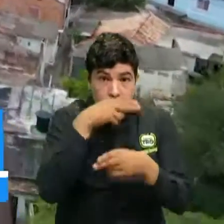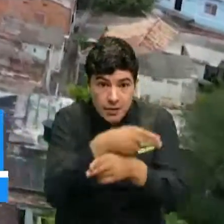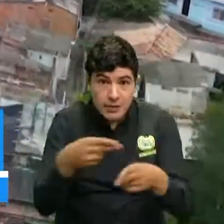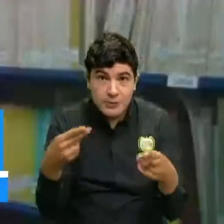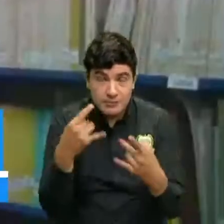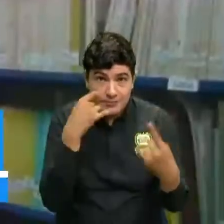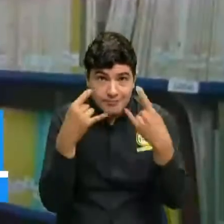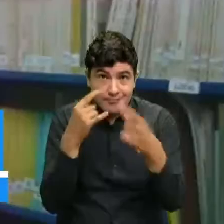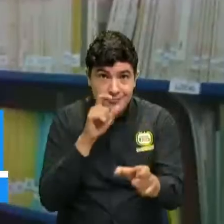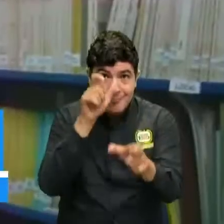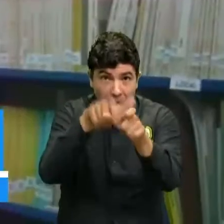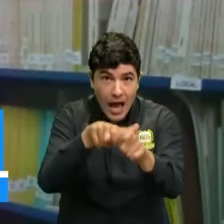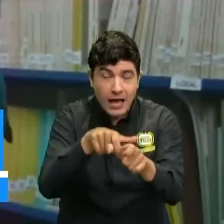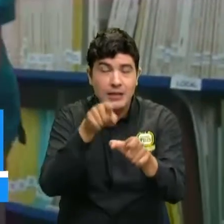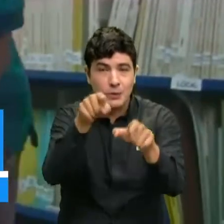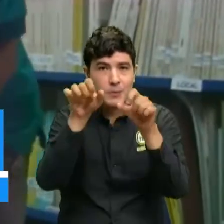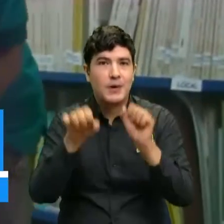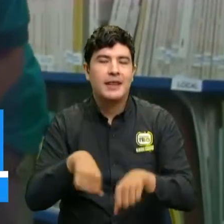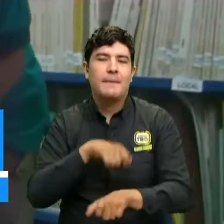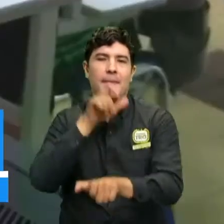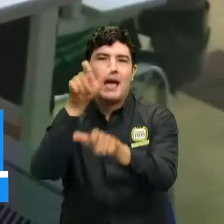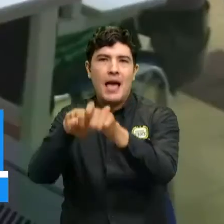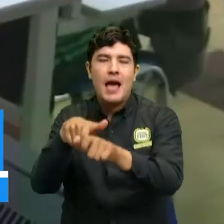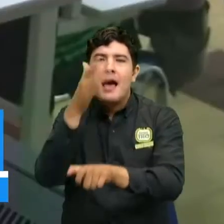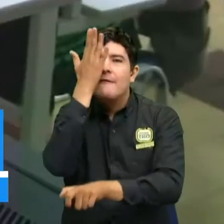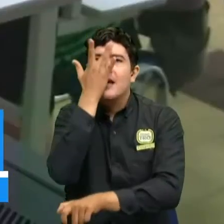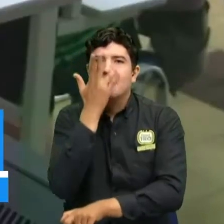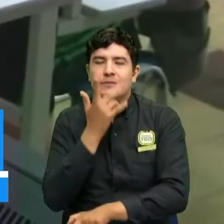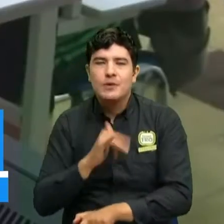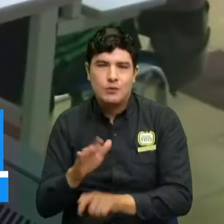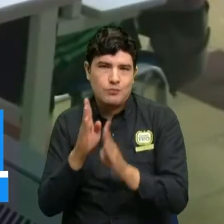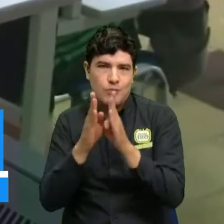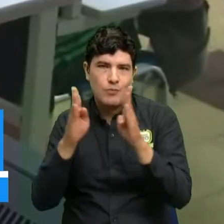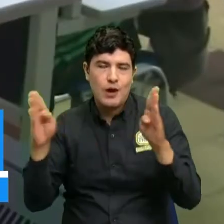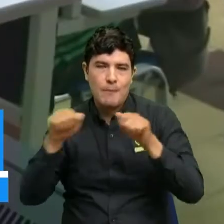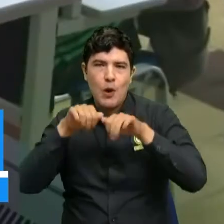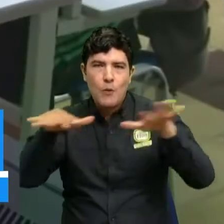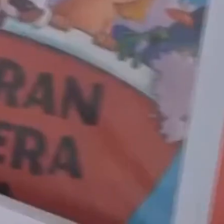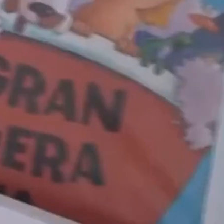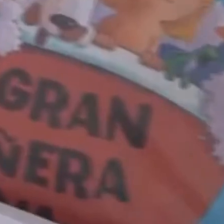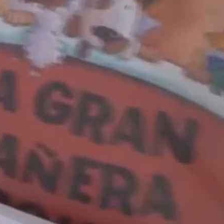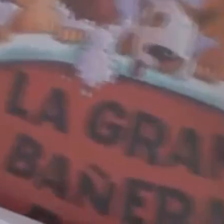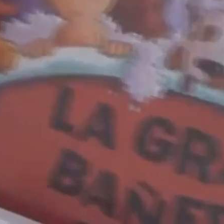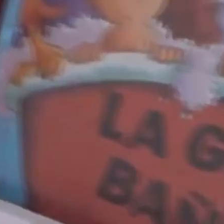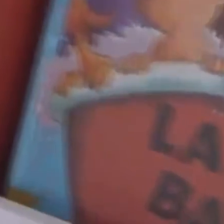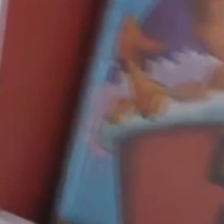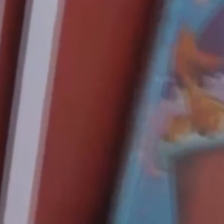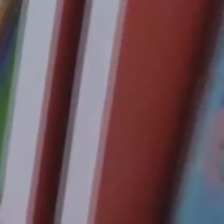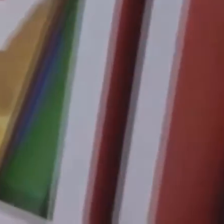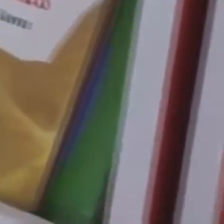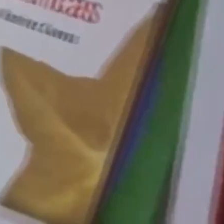través de la página oficial de Facebook Biblioteca Pública Julio Pérez Ferrero y la red municipal de lectura y escritura.